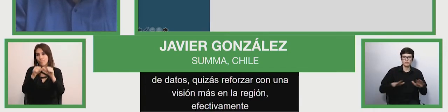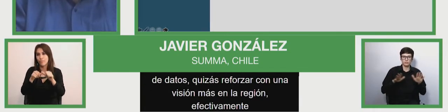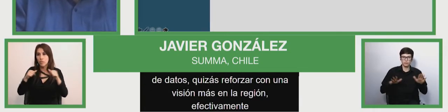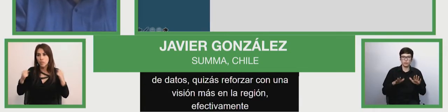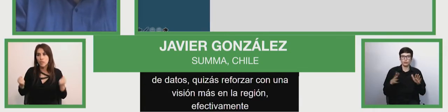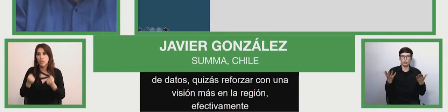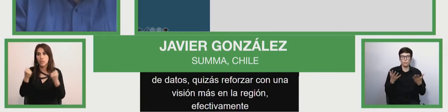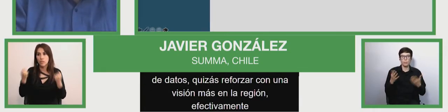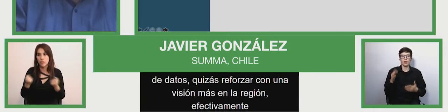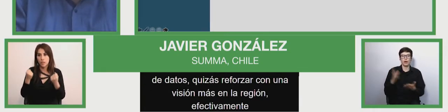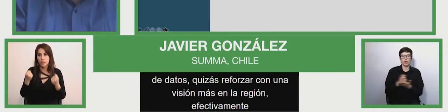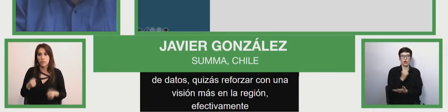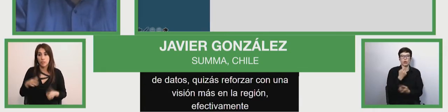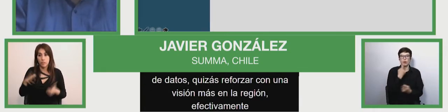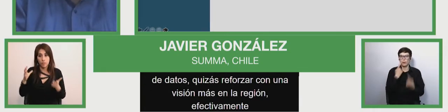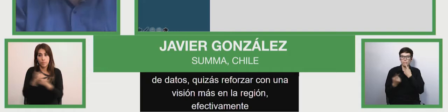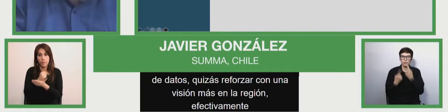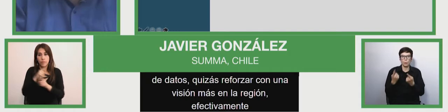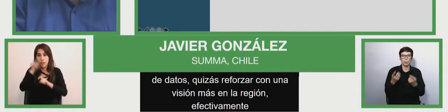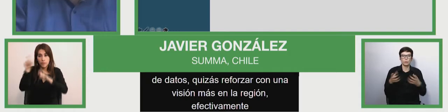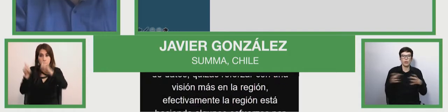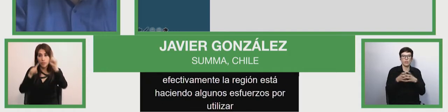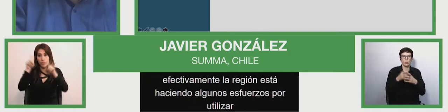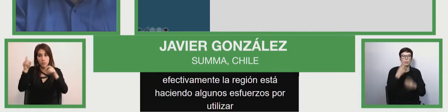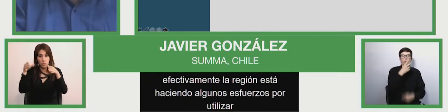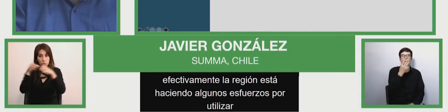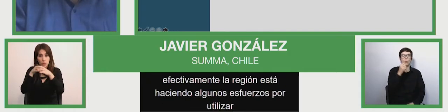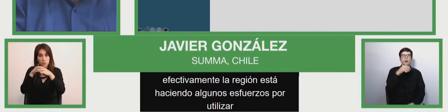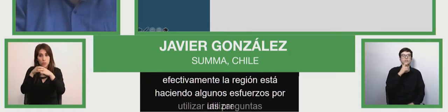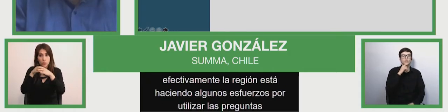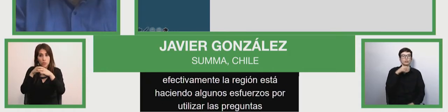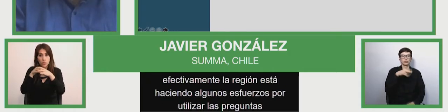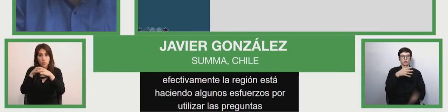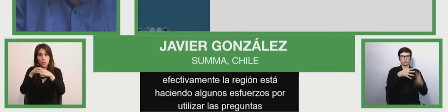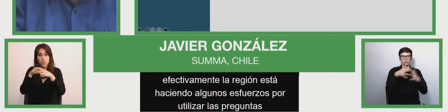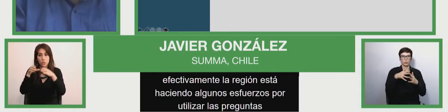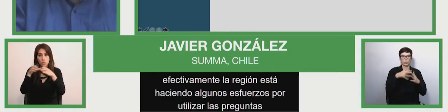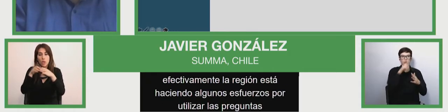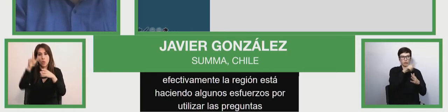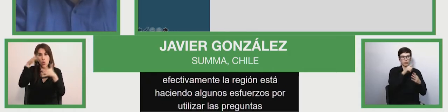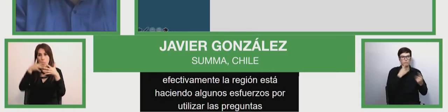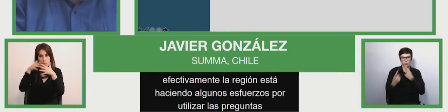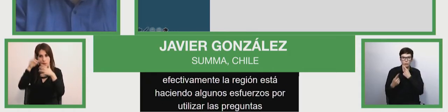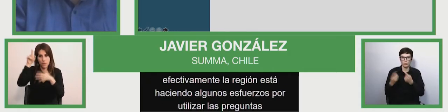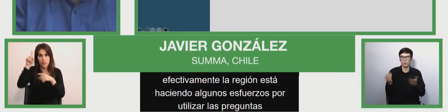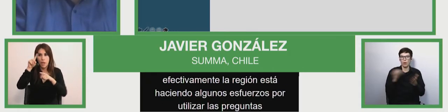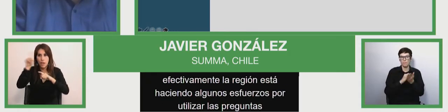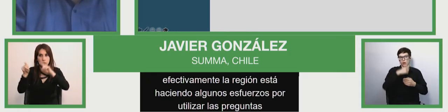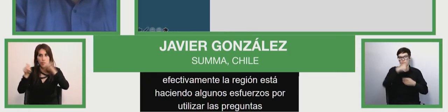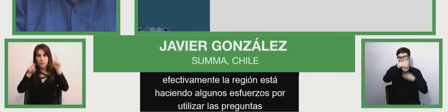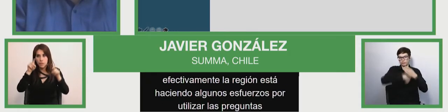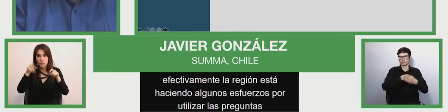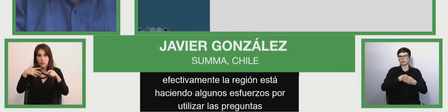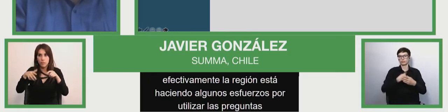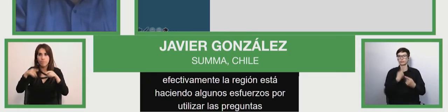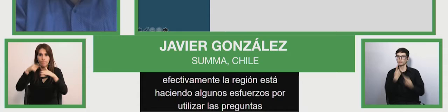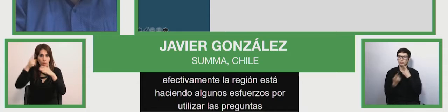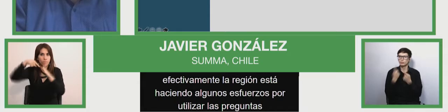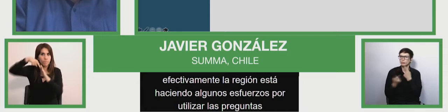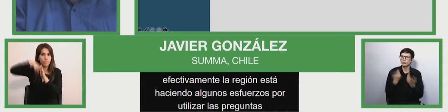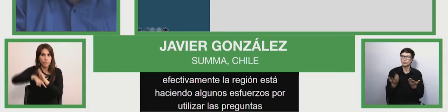las preguntas del grupo de Washington, que están entrando con un poquito más de intensidad. Sin embargo,